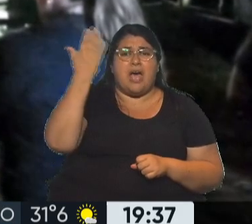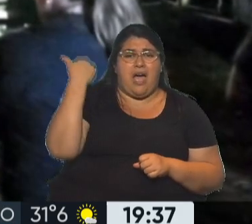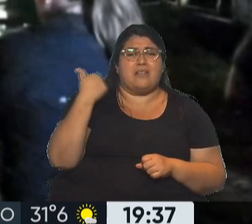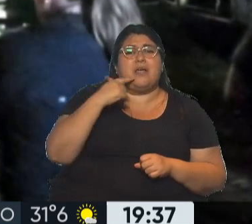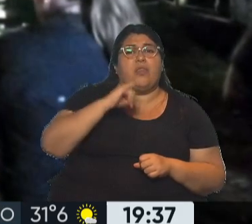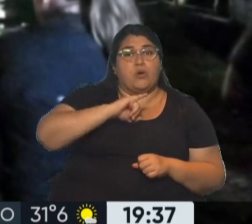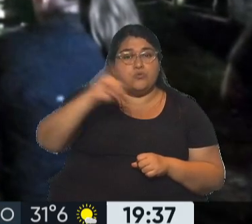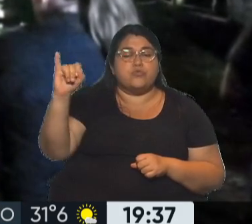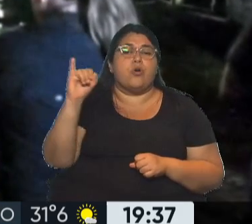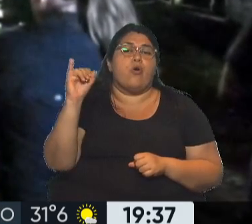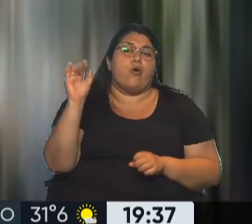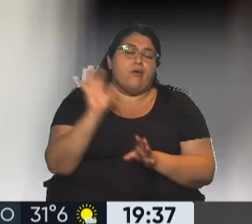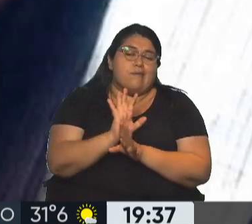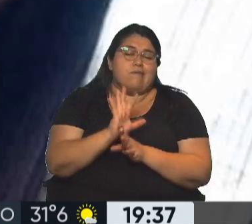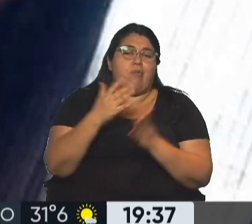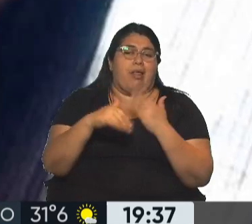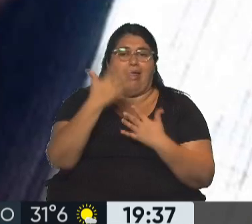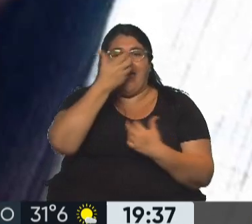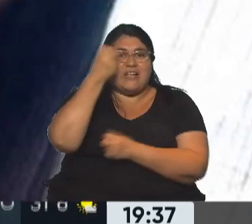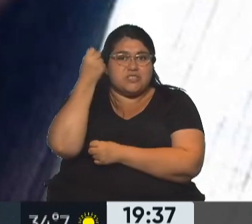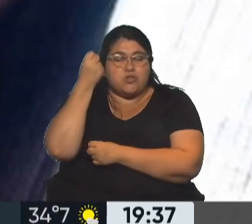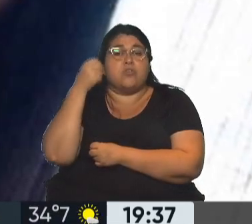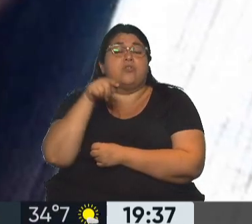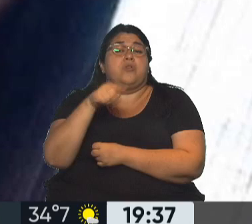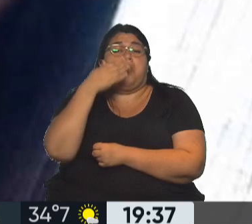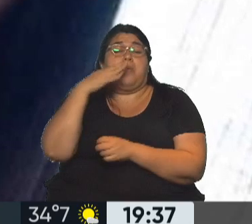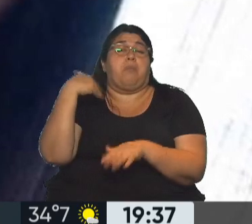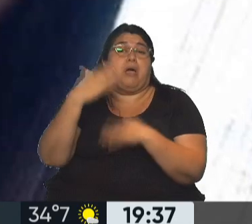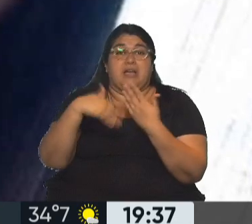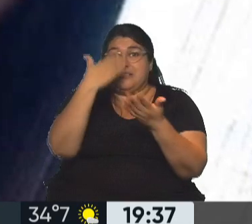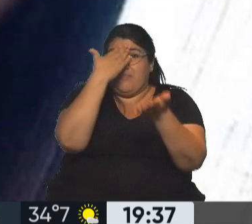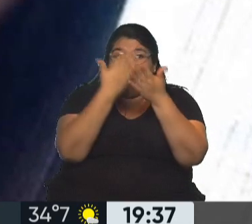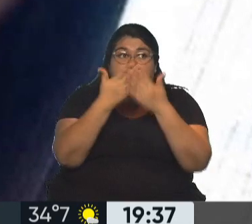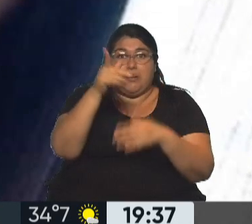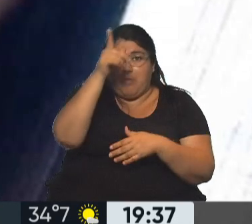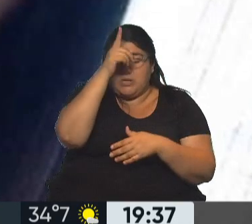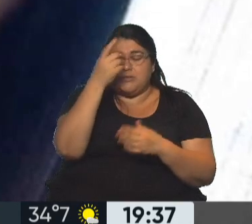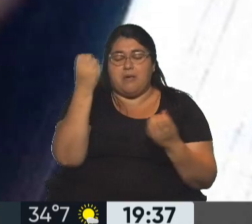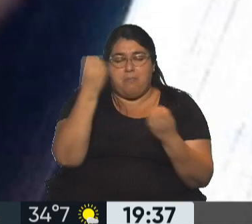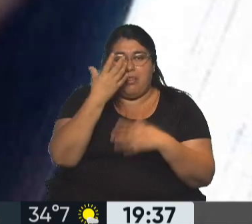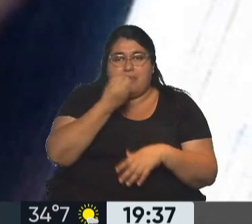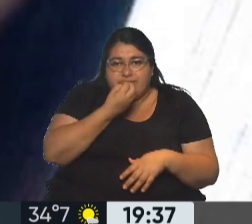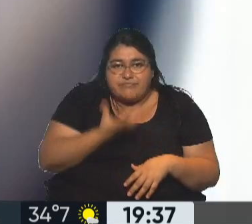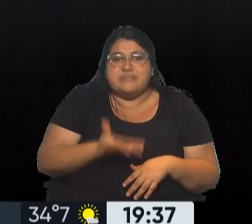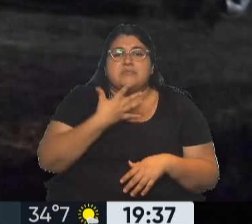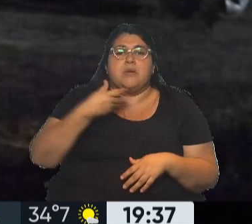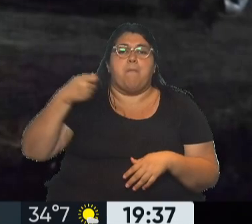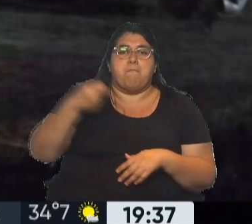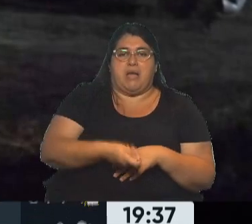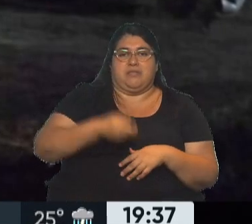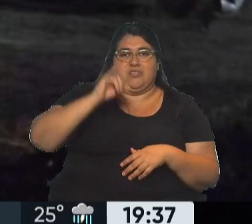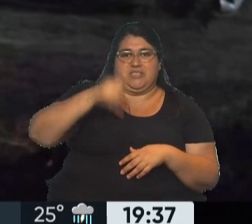decíamos, el secuestro exorcivo de su mujer, aunque luego ante la policía se quebró y confesó que la había matado.